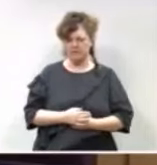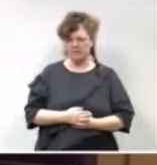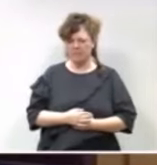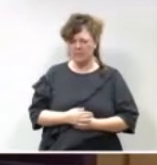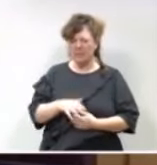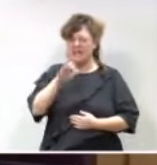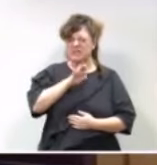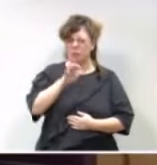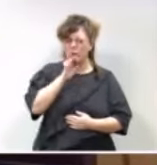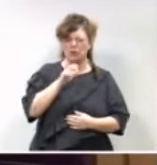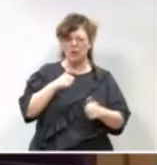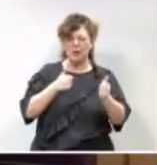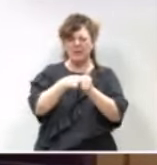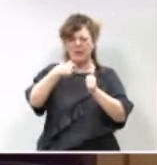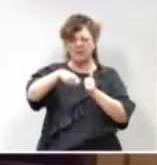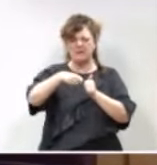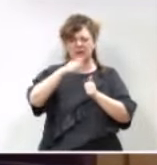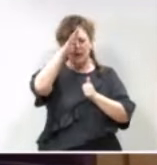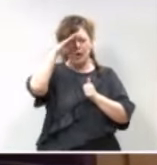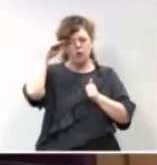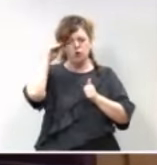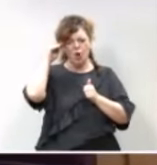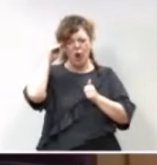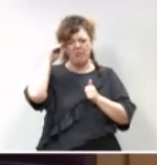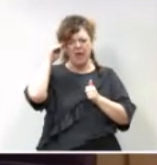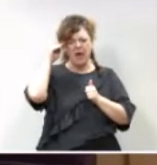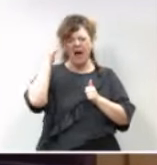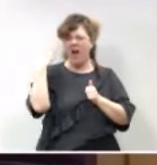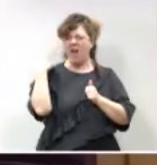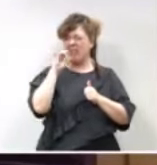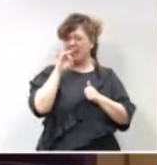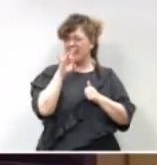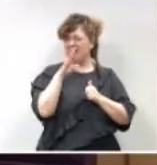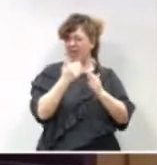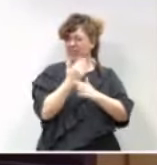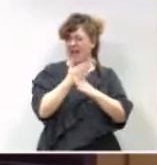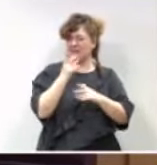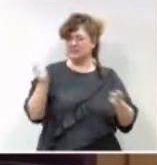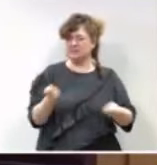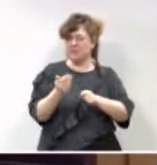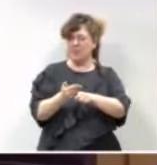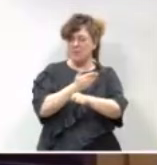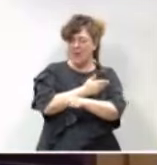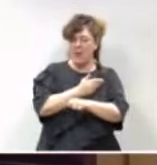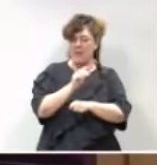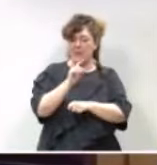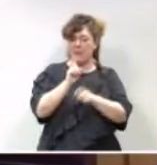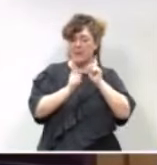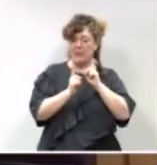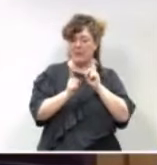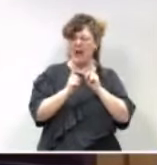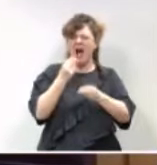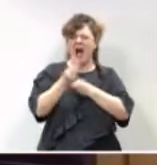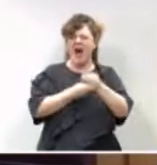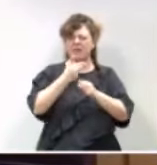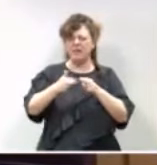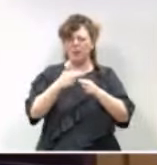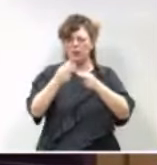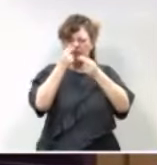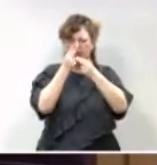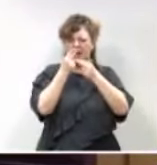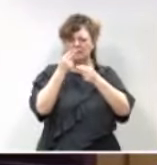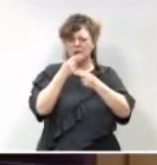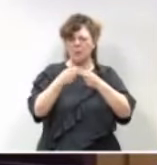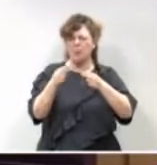Es curioso que la vicepresidenta Yolanda Díaz, pre-campaña en Bilboa hace 15 días, plantease, y entre comillo, hacer políticas públicas